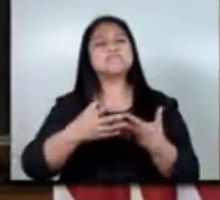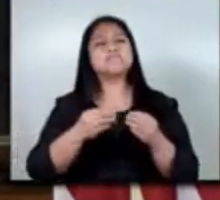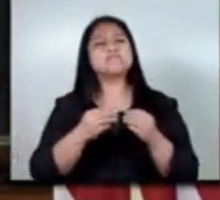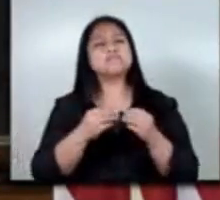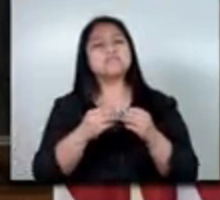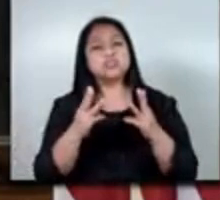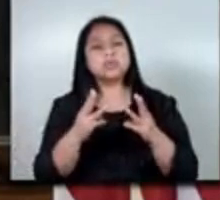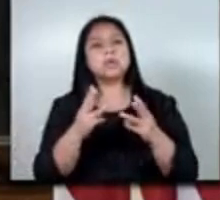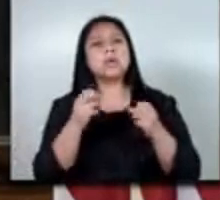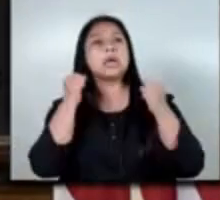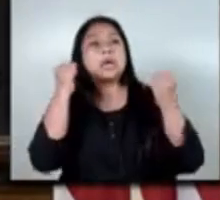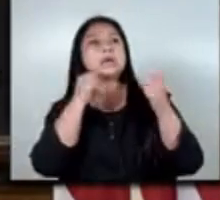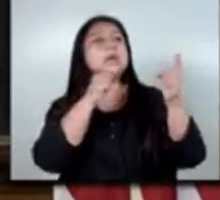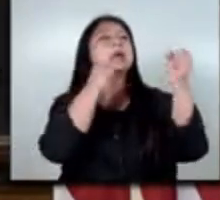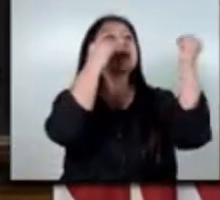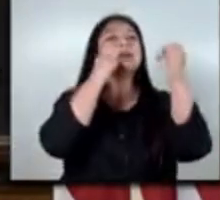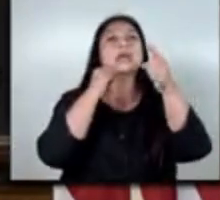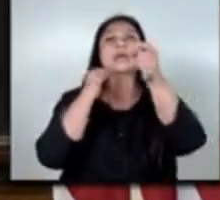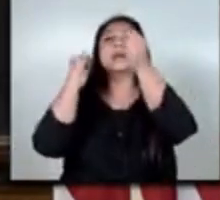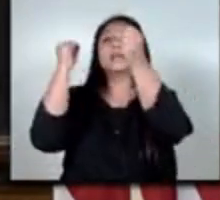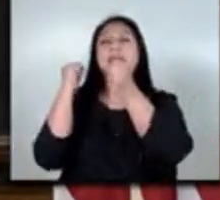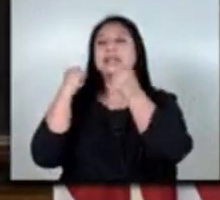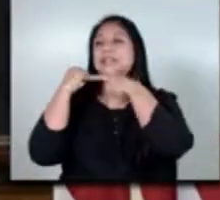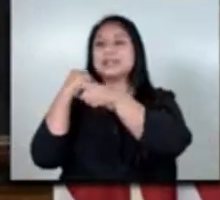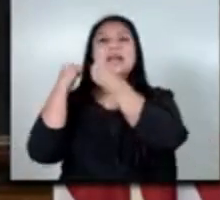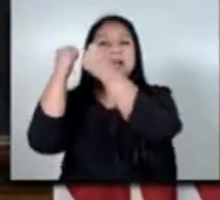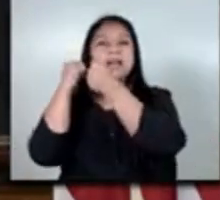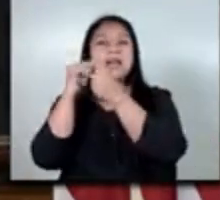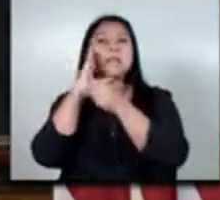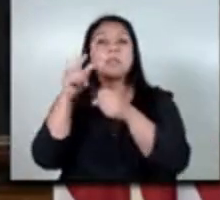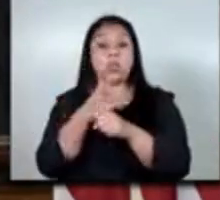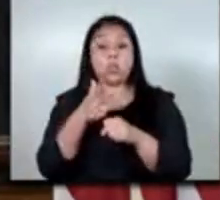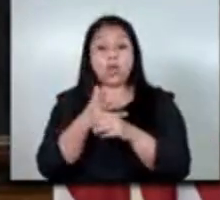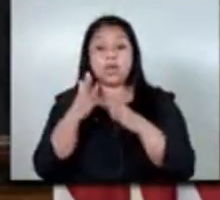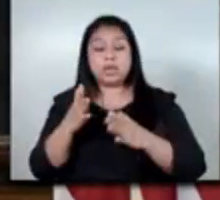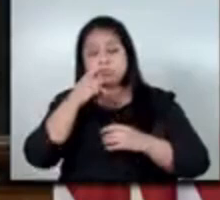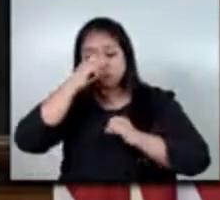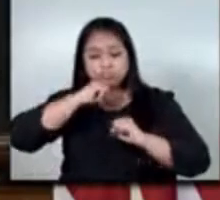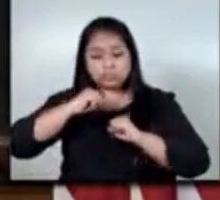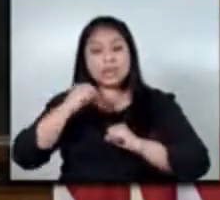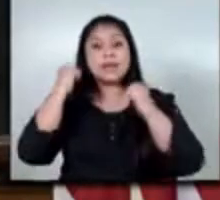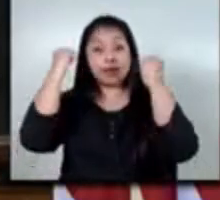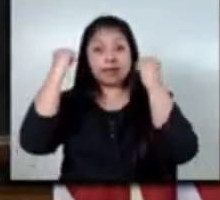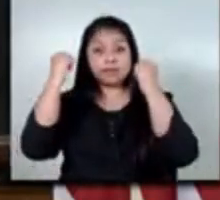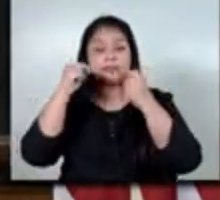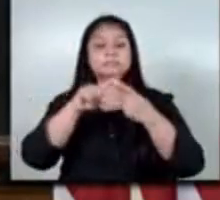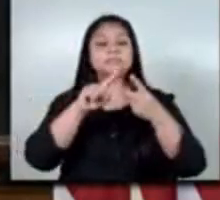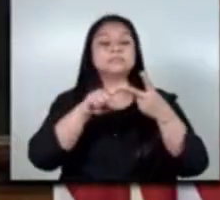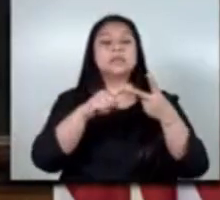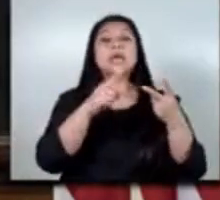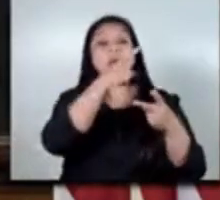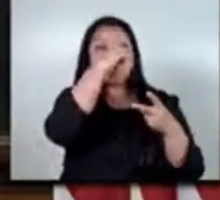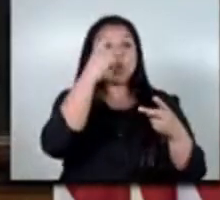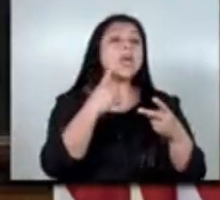gana gana gana gana gana porque porque ganan los guatemaltecos trabajadores que es nuestra prioridad ganan los